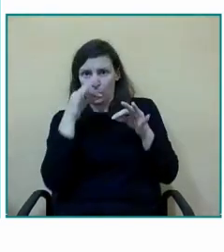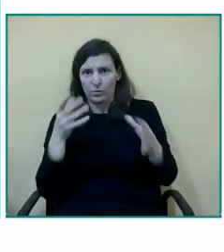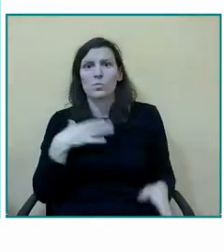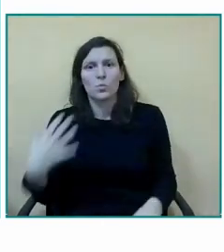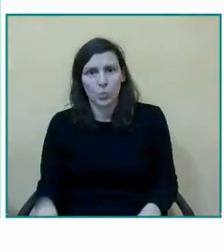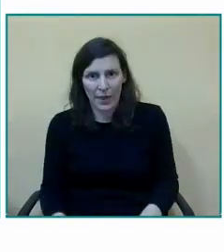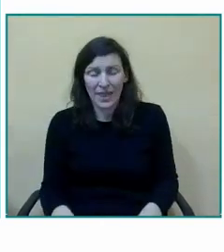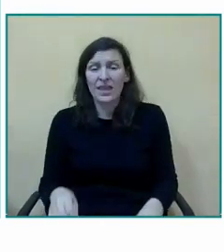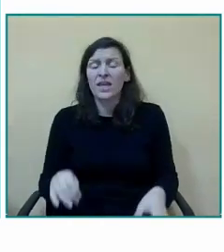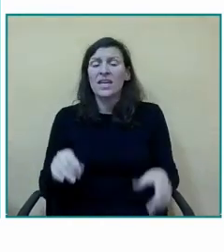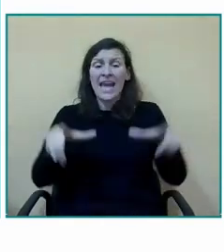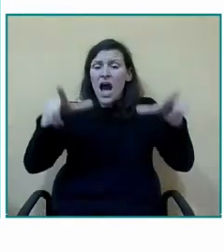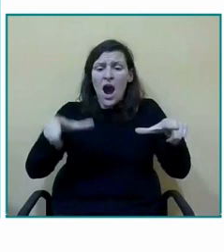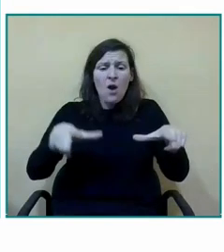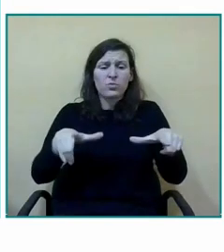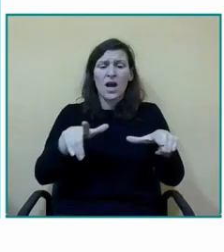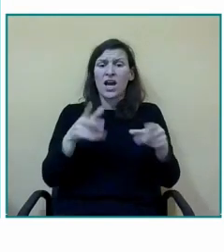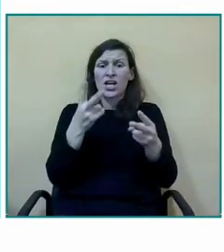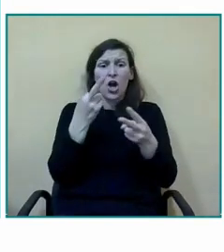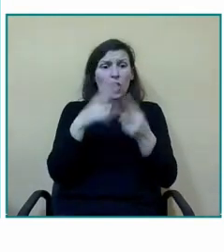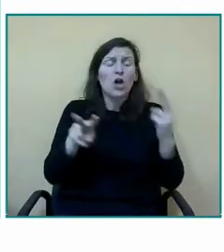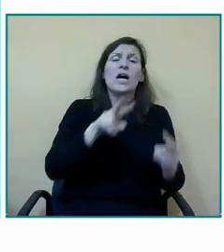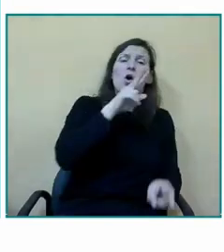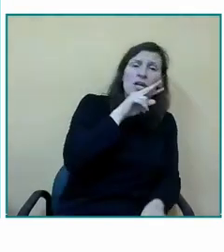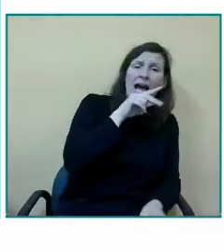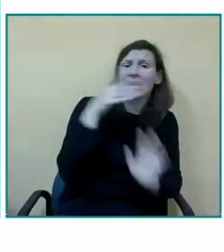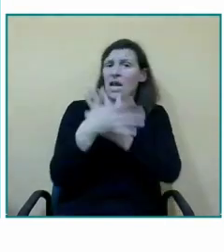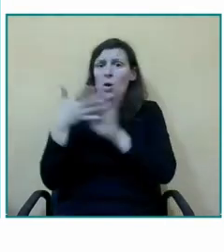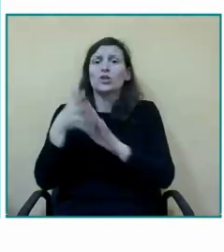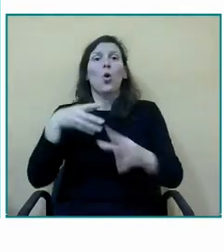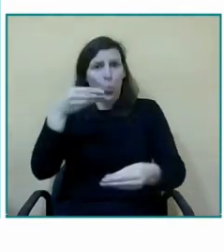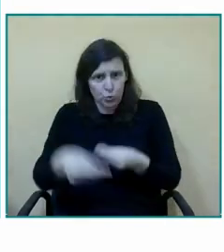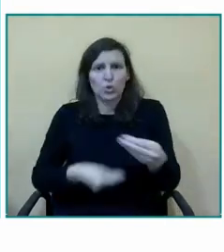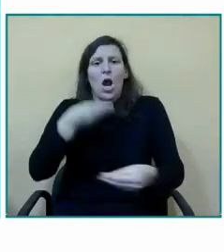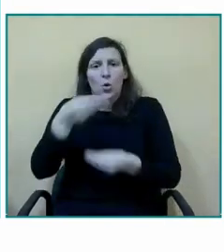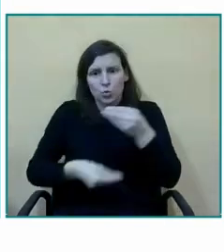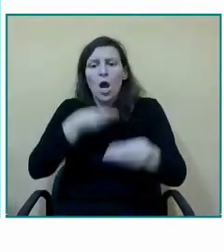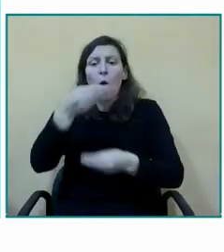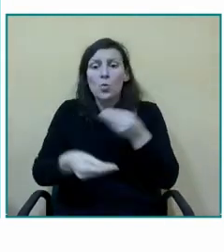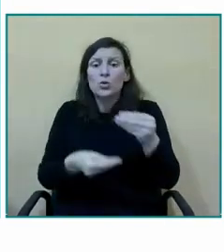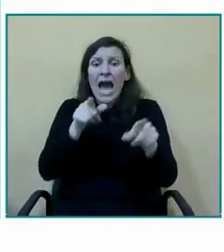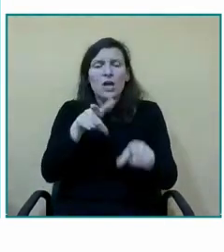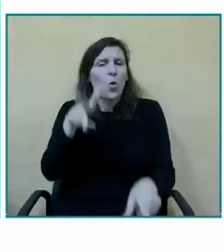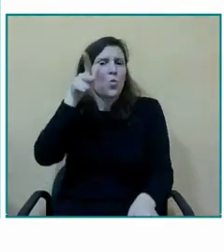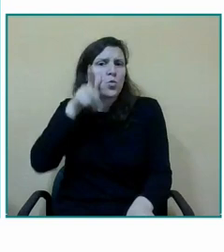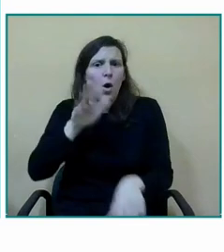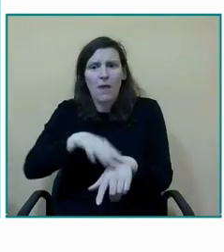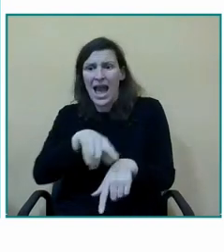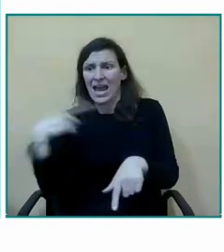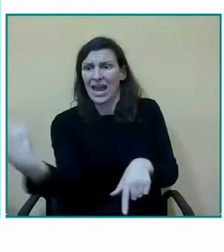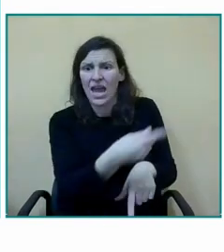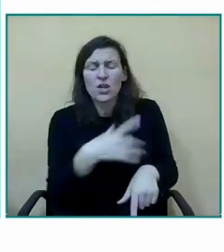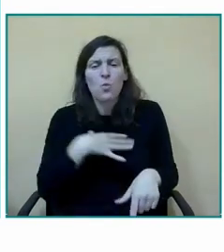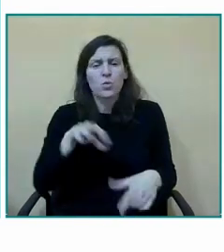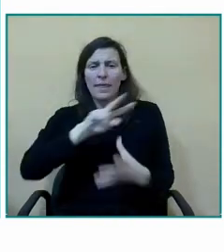lengua oral y la lengua de sí dentro del aula y es muy un lujo decir ver cómo se comunican entre